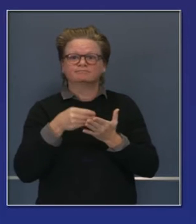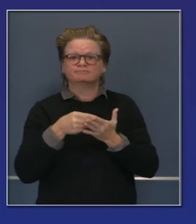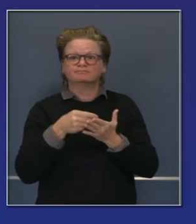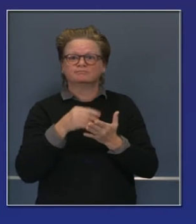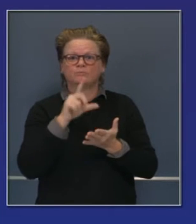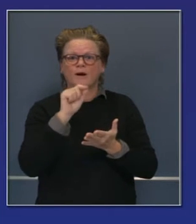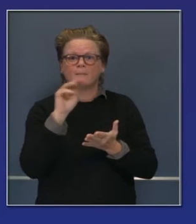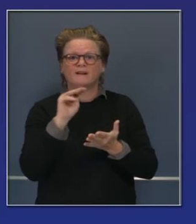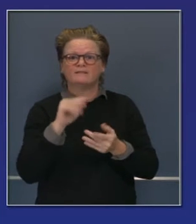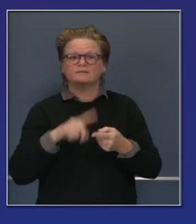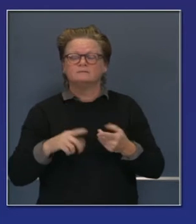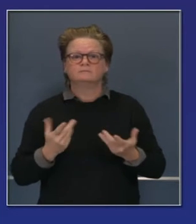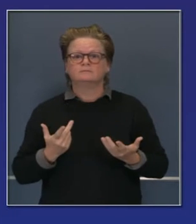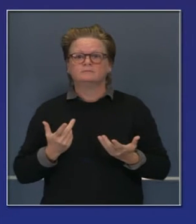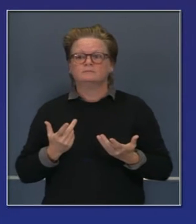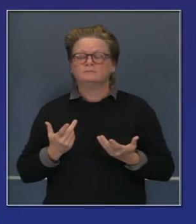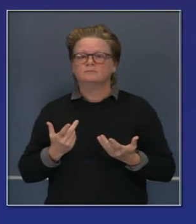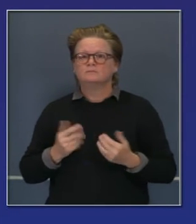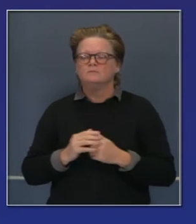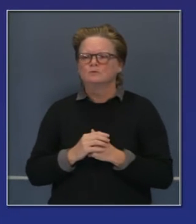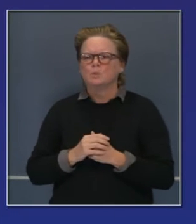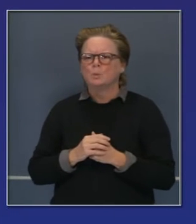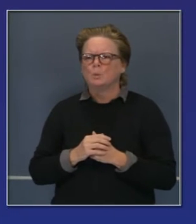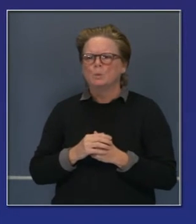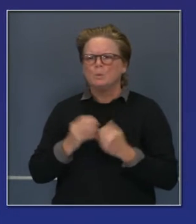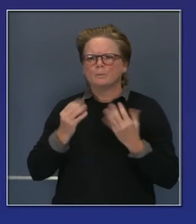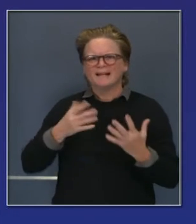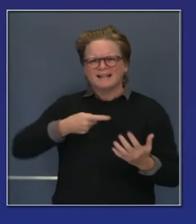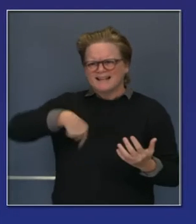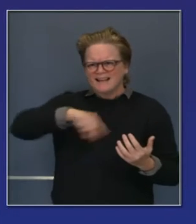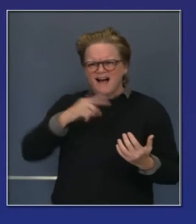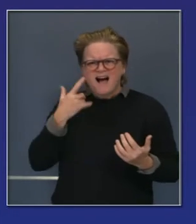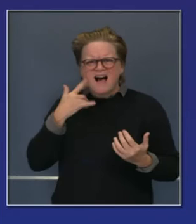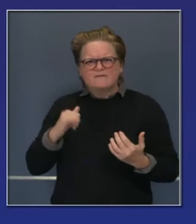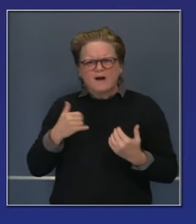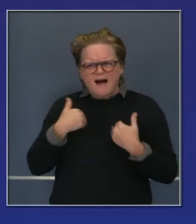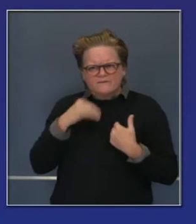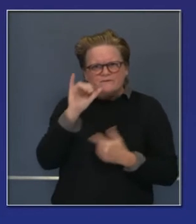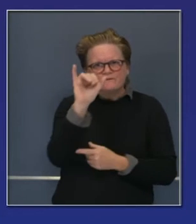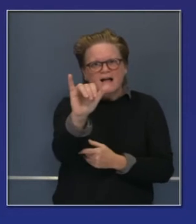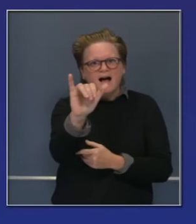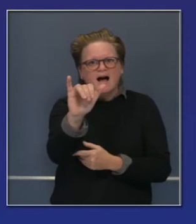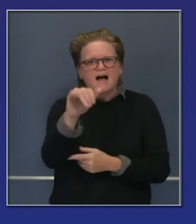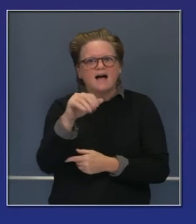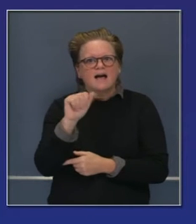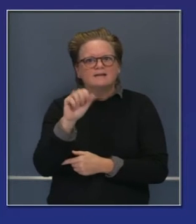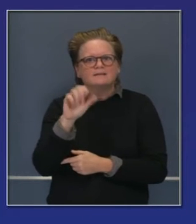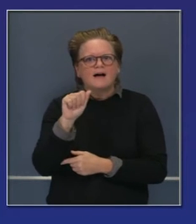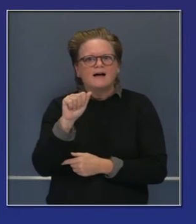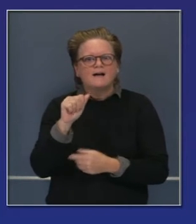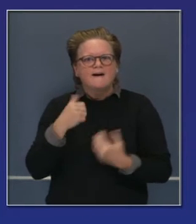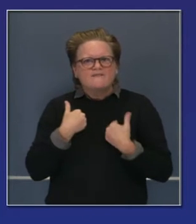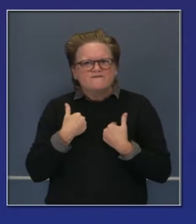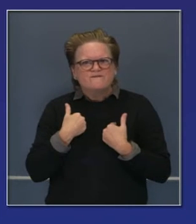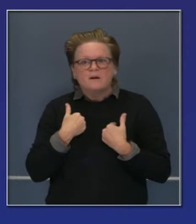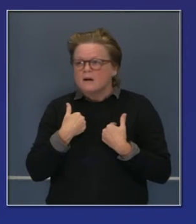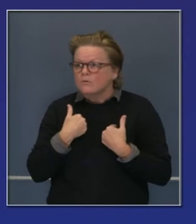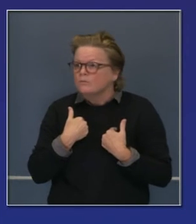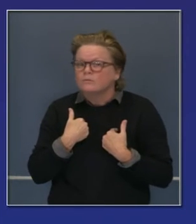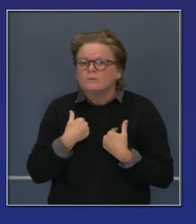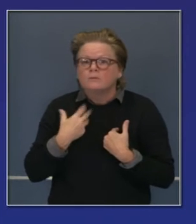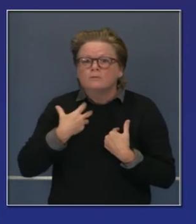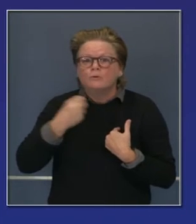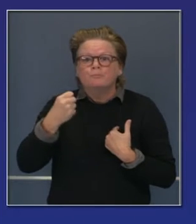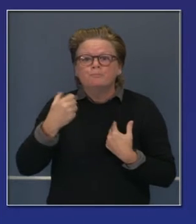cobertura de MediCal, de acuerdo con Obamacare, que también puede ser vulnerable a esta decisión. 7 mil